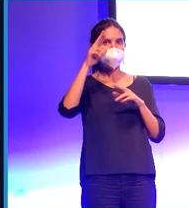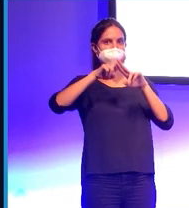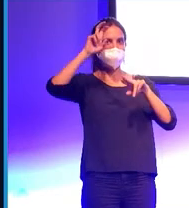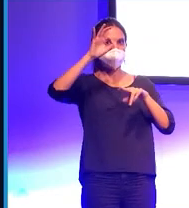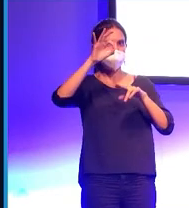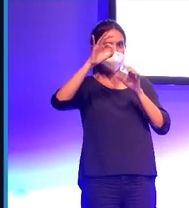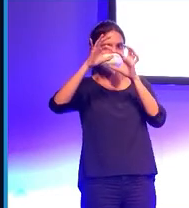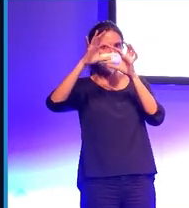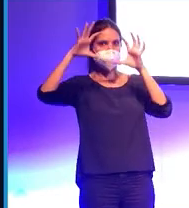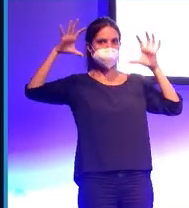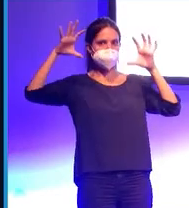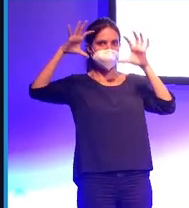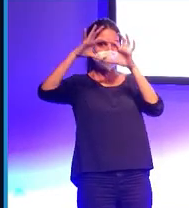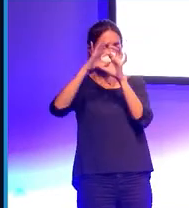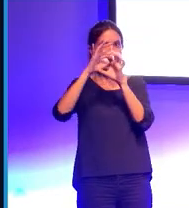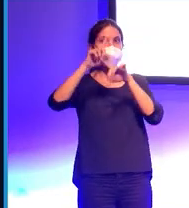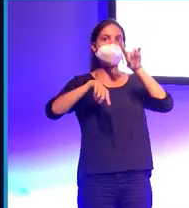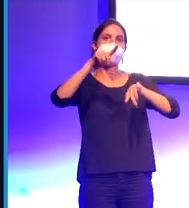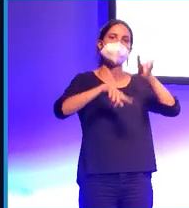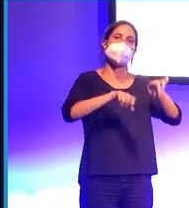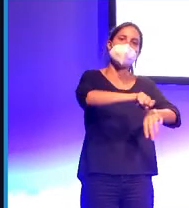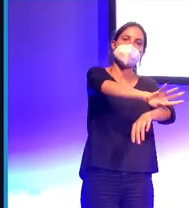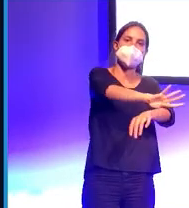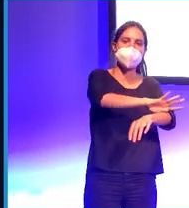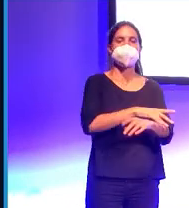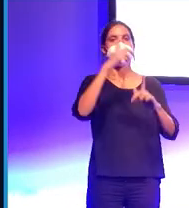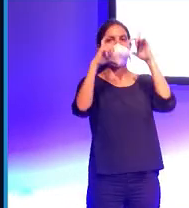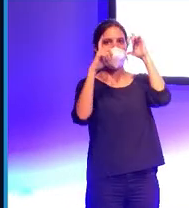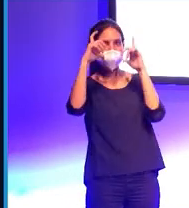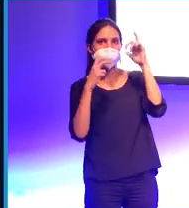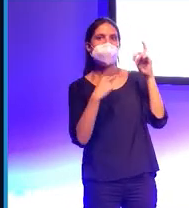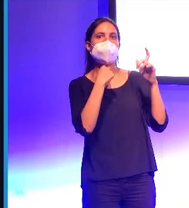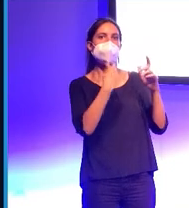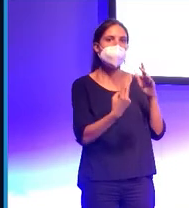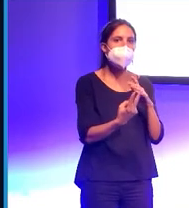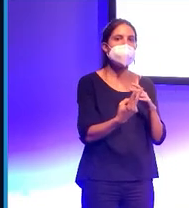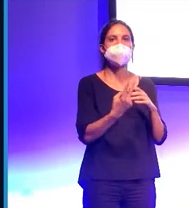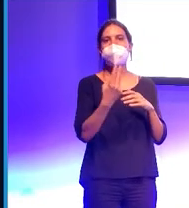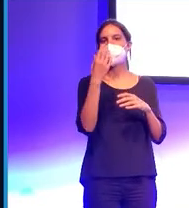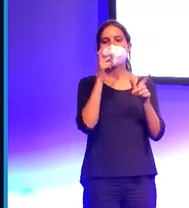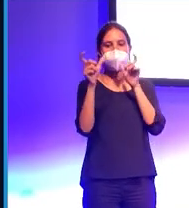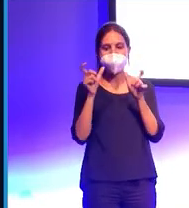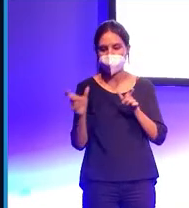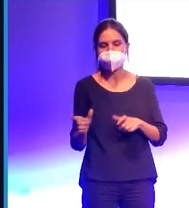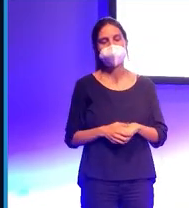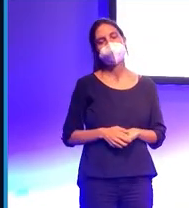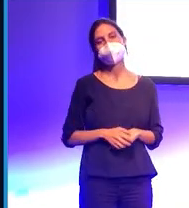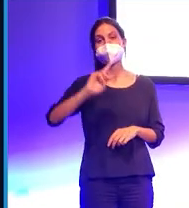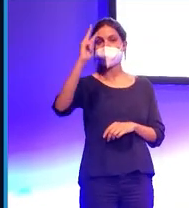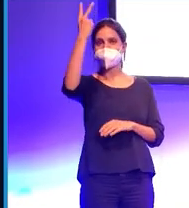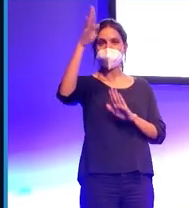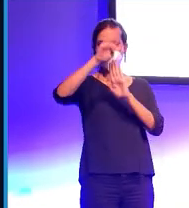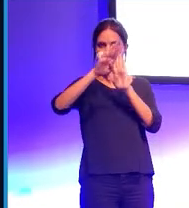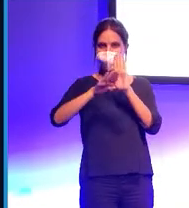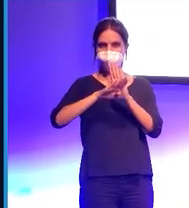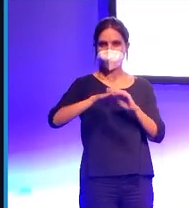emociones que experimentamos. Nuestros gestos, nuestra voz, nuestras palabras, etc. Segunda idea fundamental.